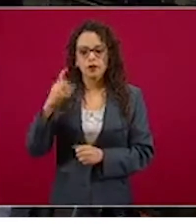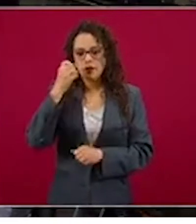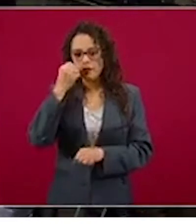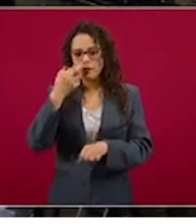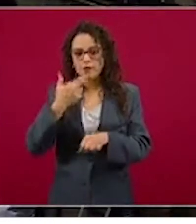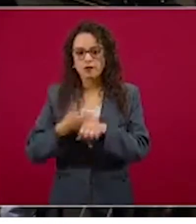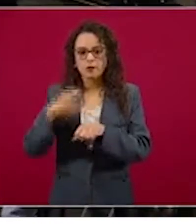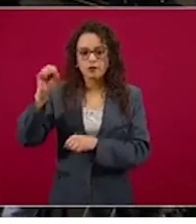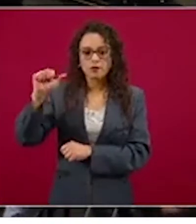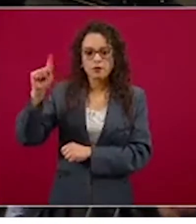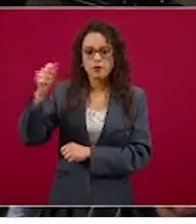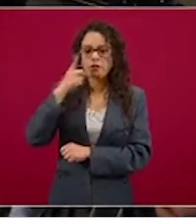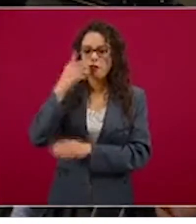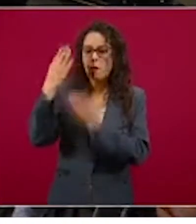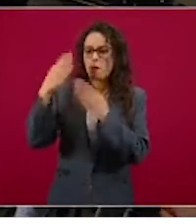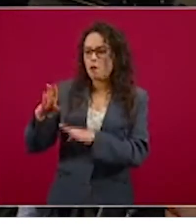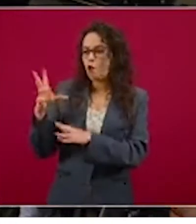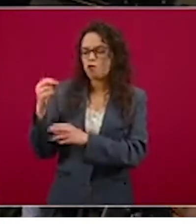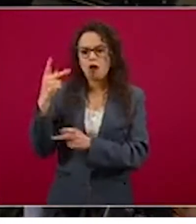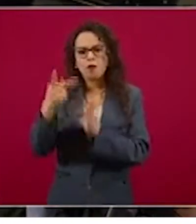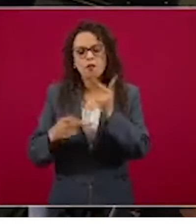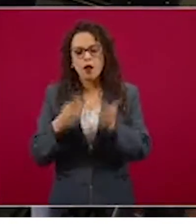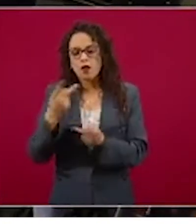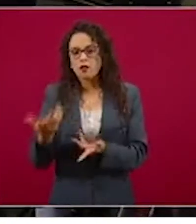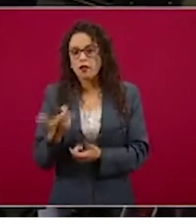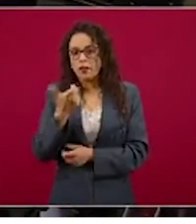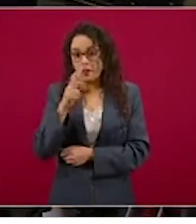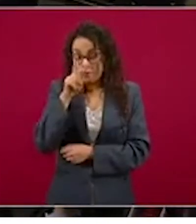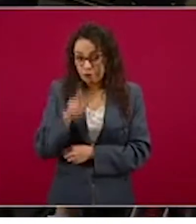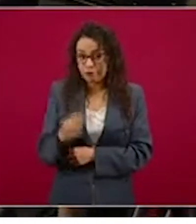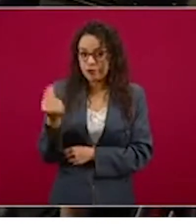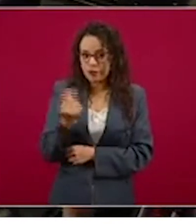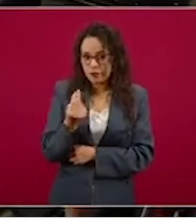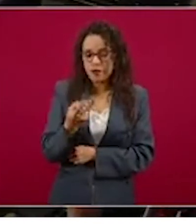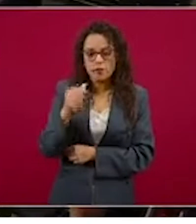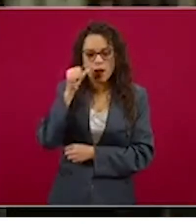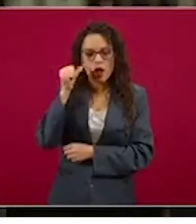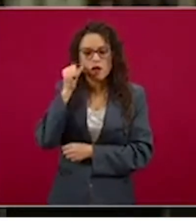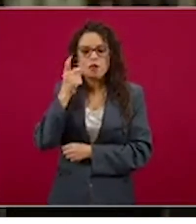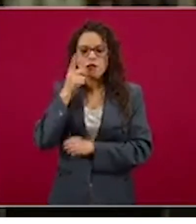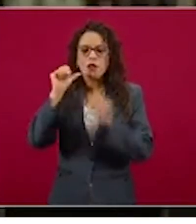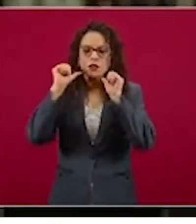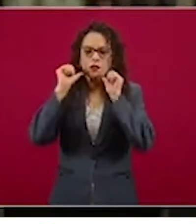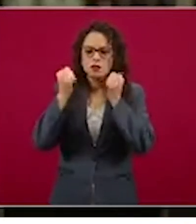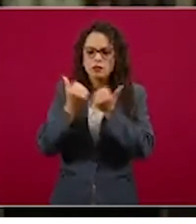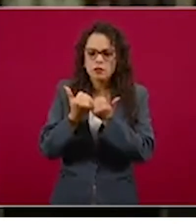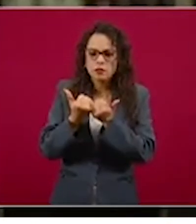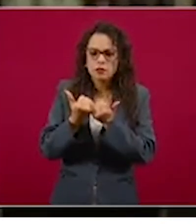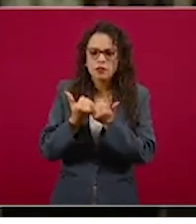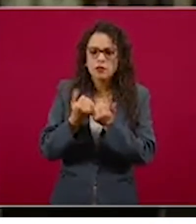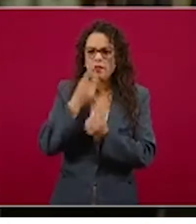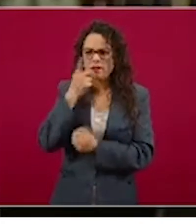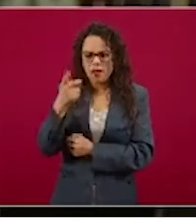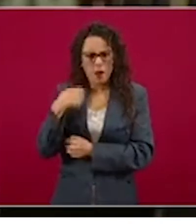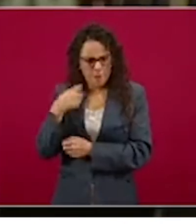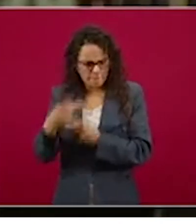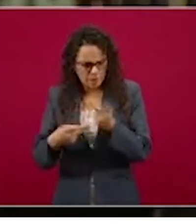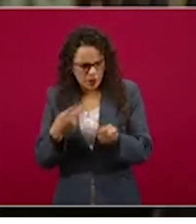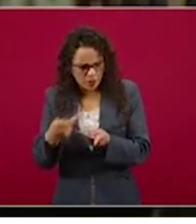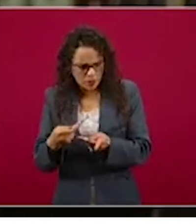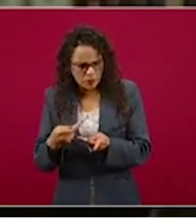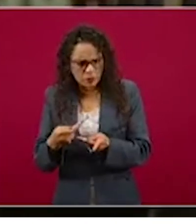prestando lo que se necesitaba. Y ayer precisamente la Asociación de Bancos contestó que no es que no estén prestando, sino que no hay